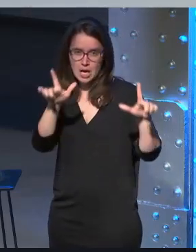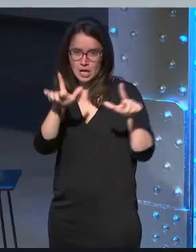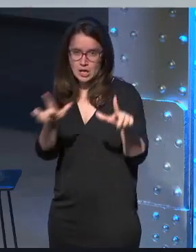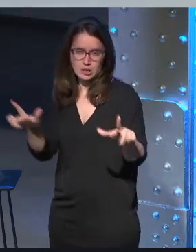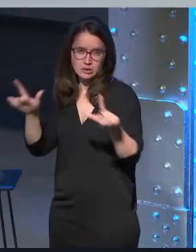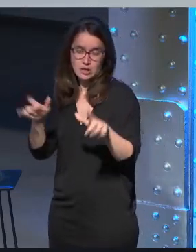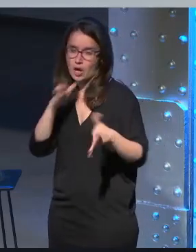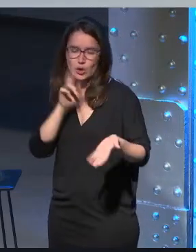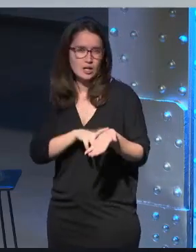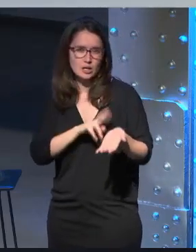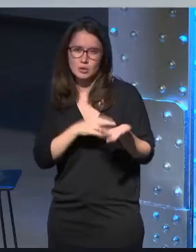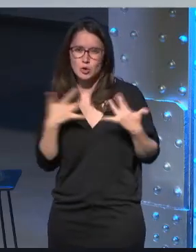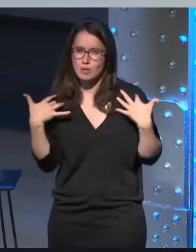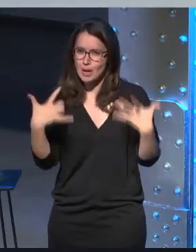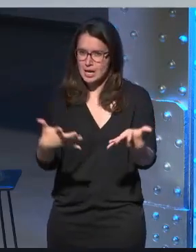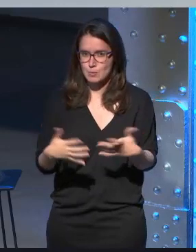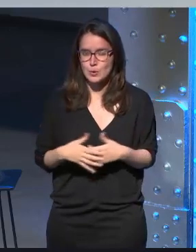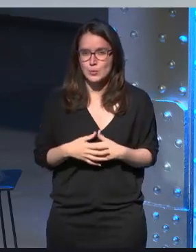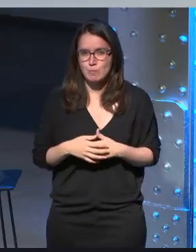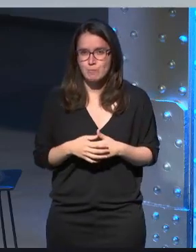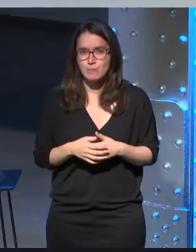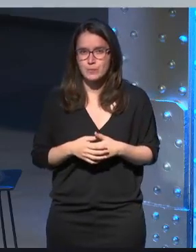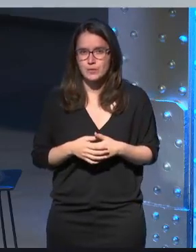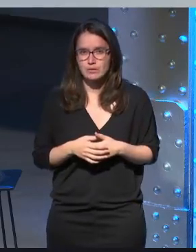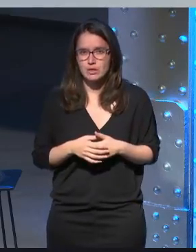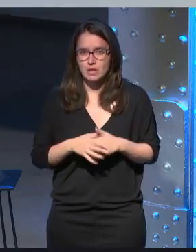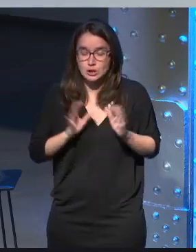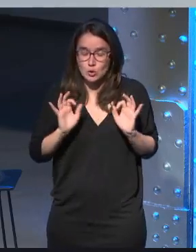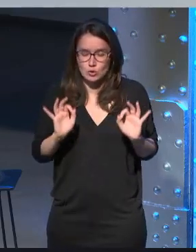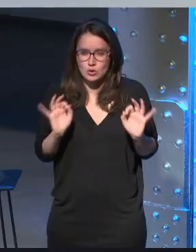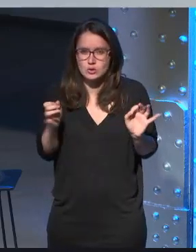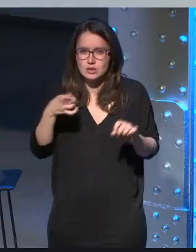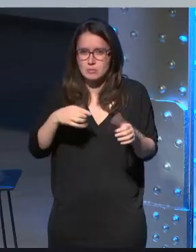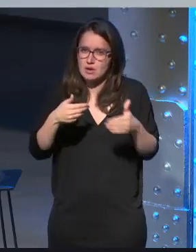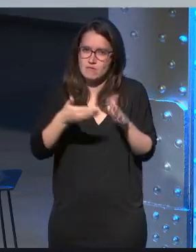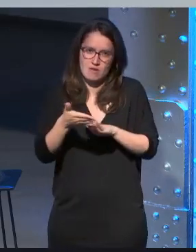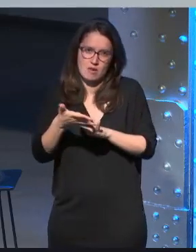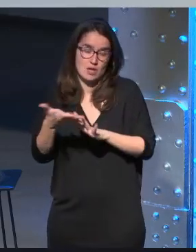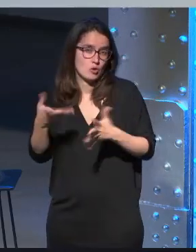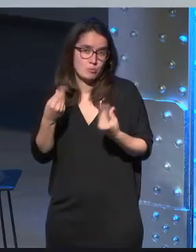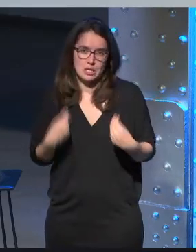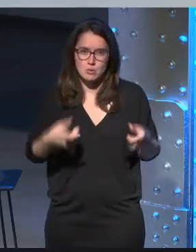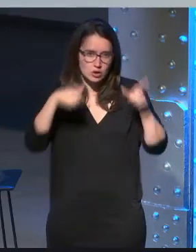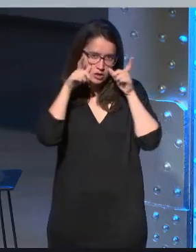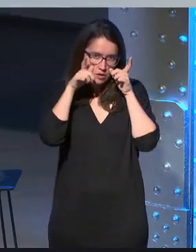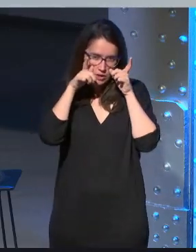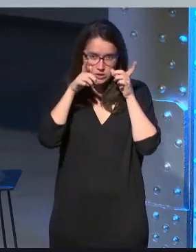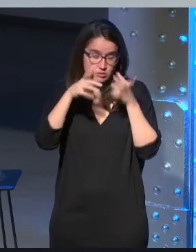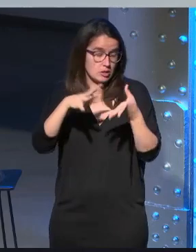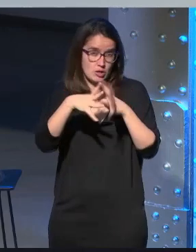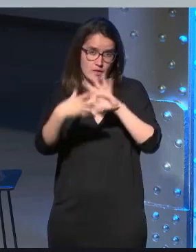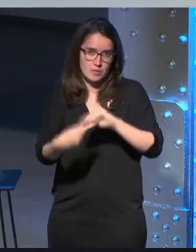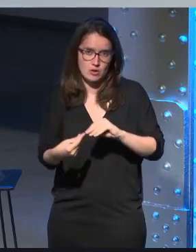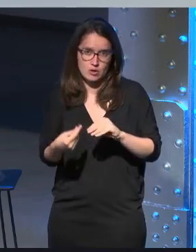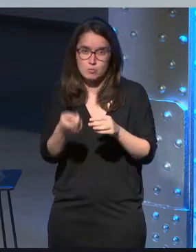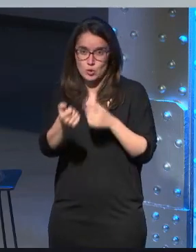ritmo ¿vale? de asimilación visual es muy intenso ¿no? eso sucederá también con esa teletransportación y estos tiempos de aclimataciones